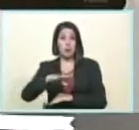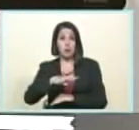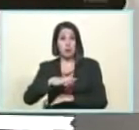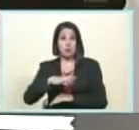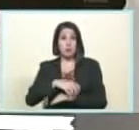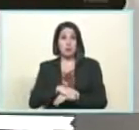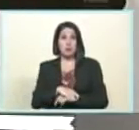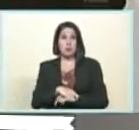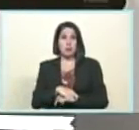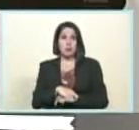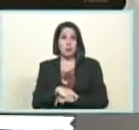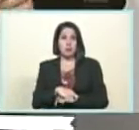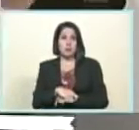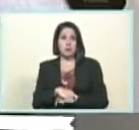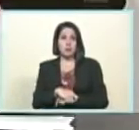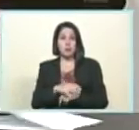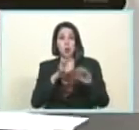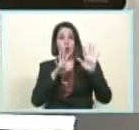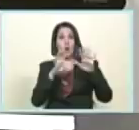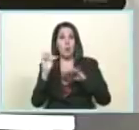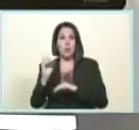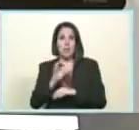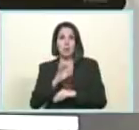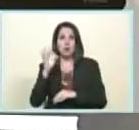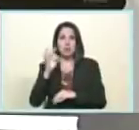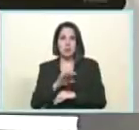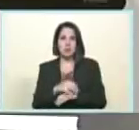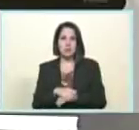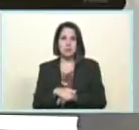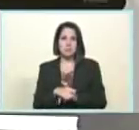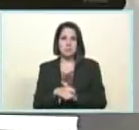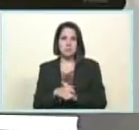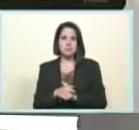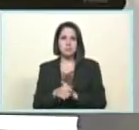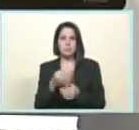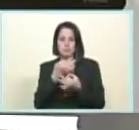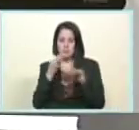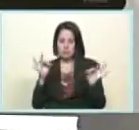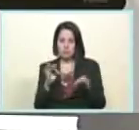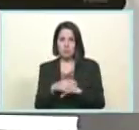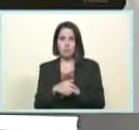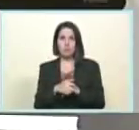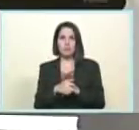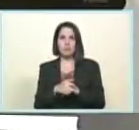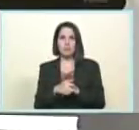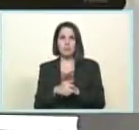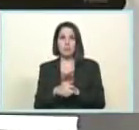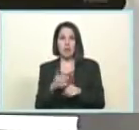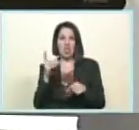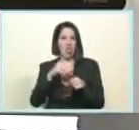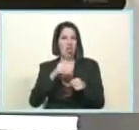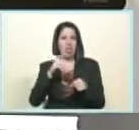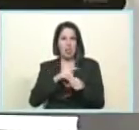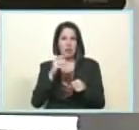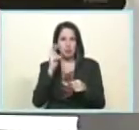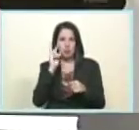pensionadas 90% correcto aquí están los datos mira